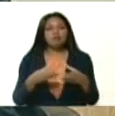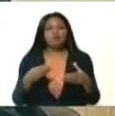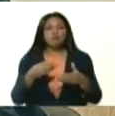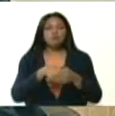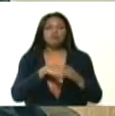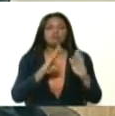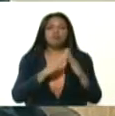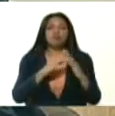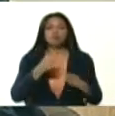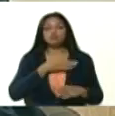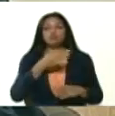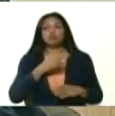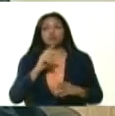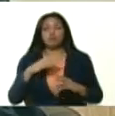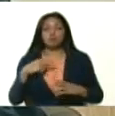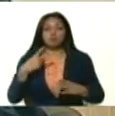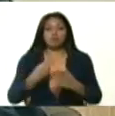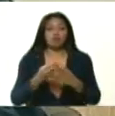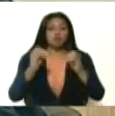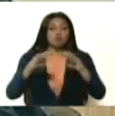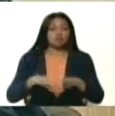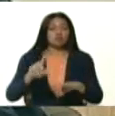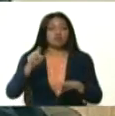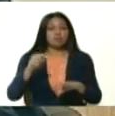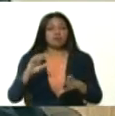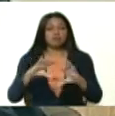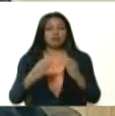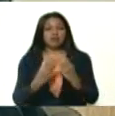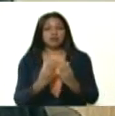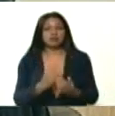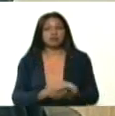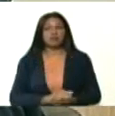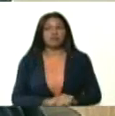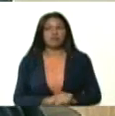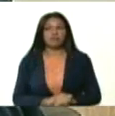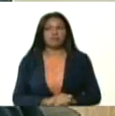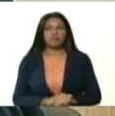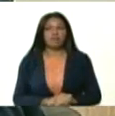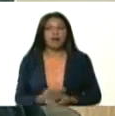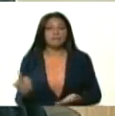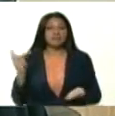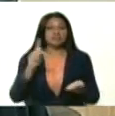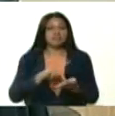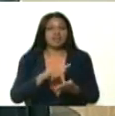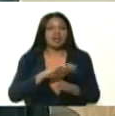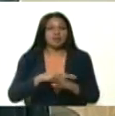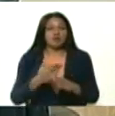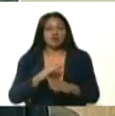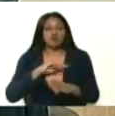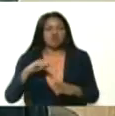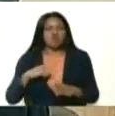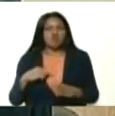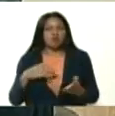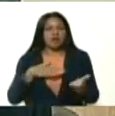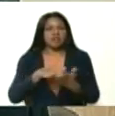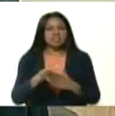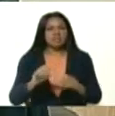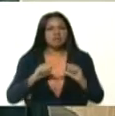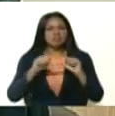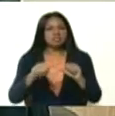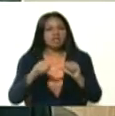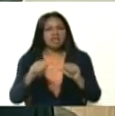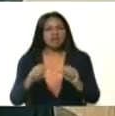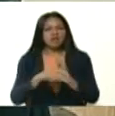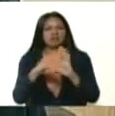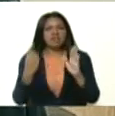comenzó también la suspensión de clases. Y una suspensión de clases presenciales, porque nosotros estamos garantizando el derecho